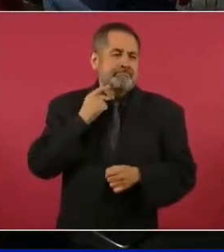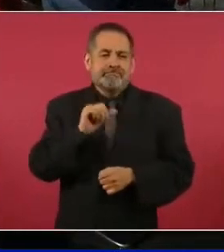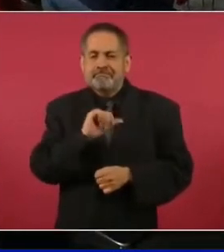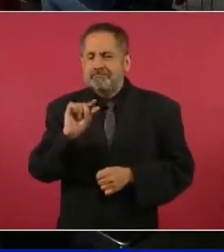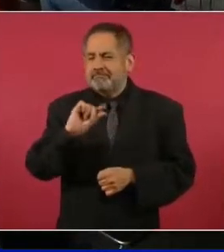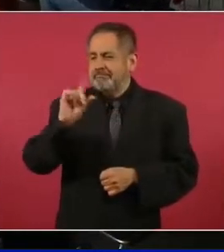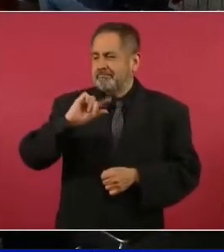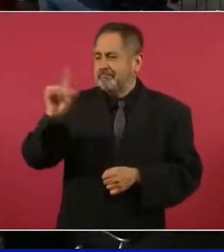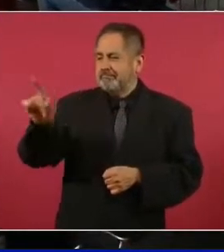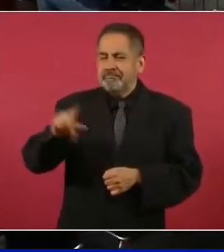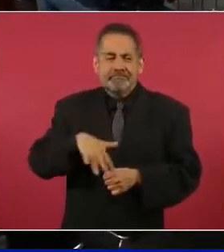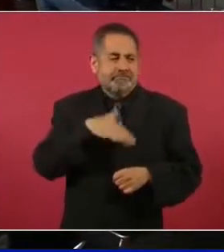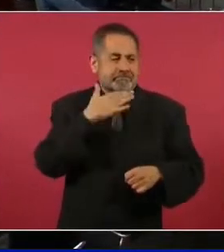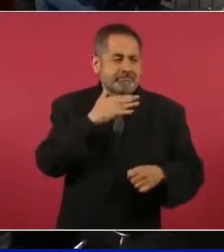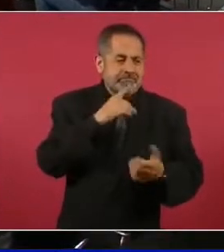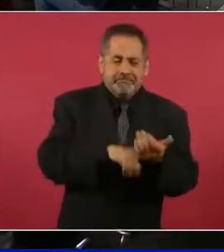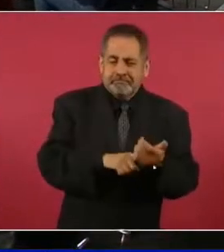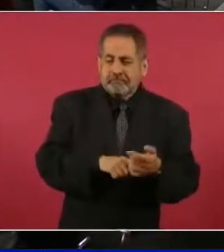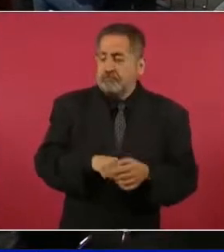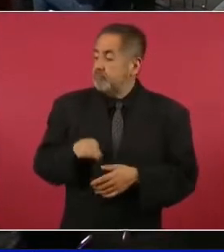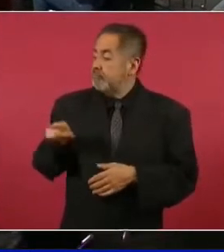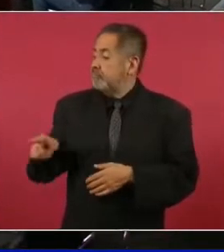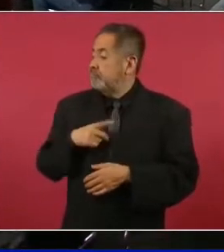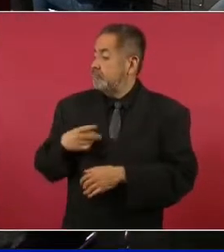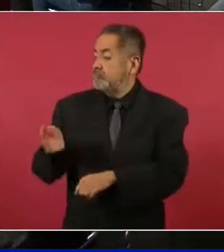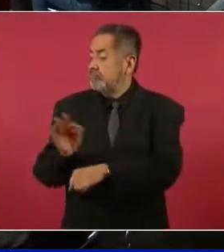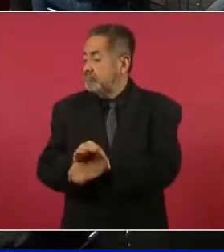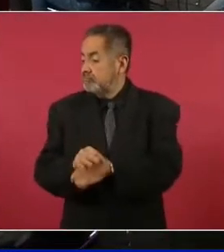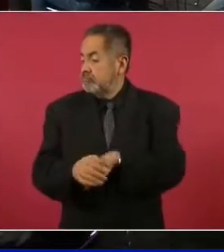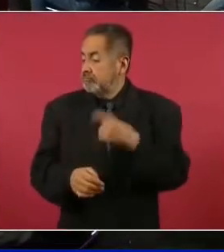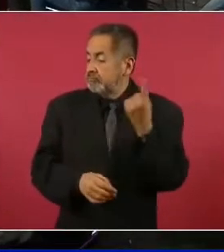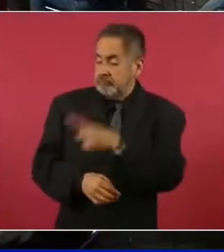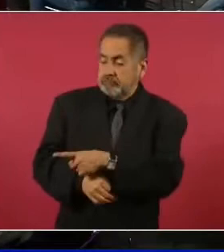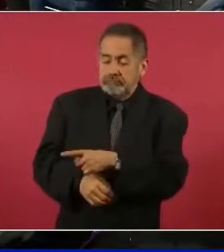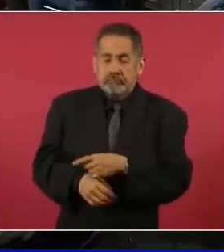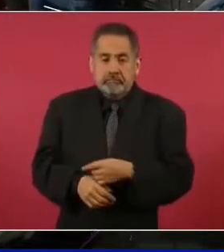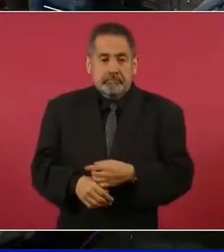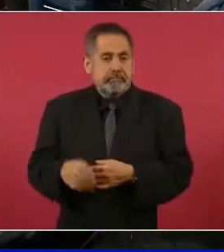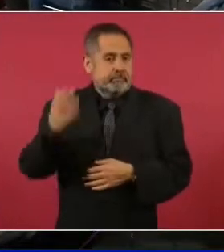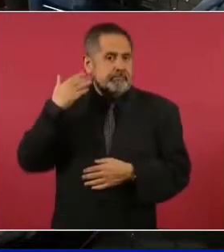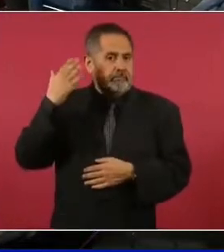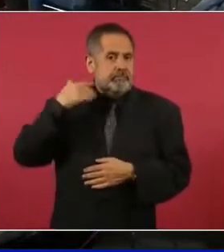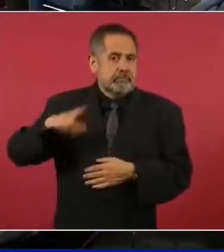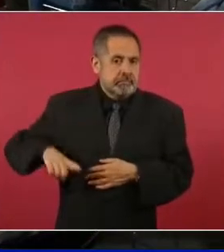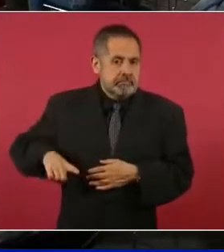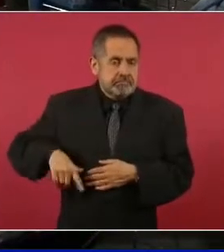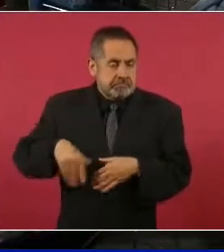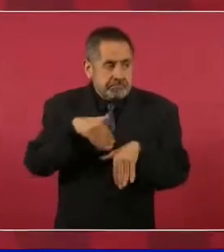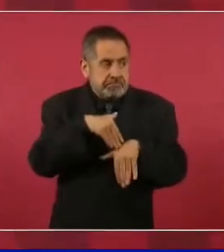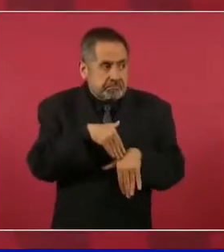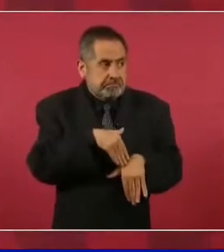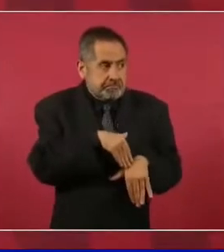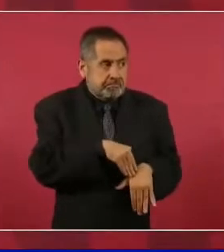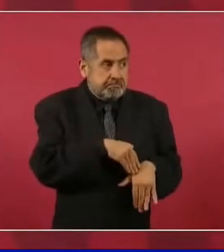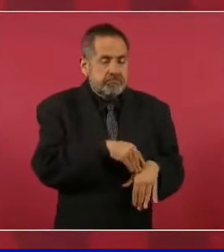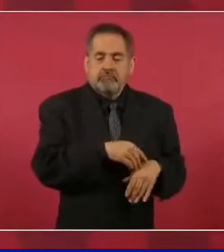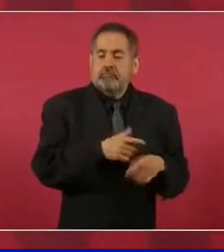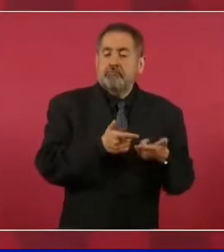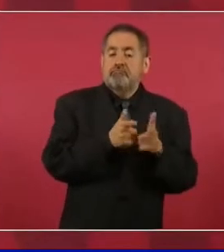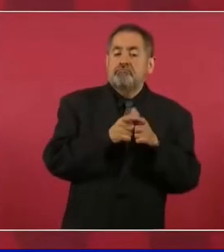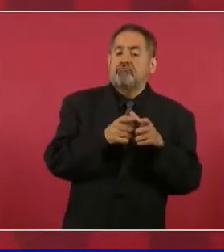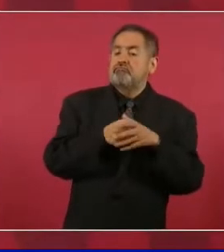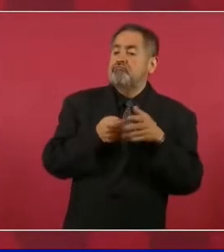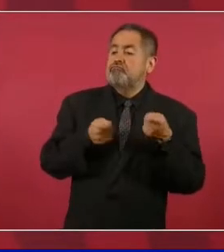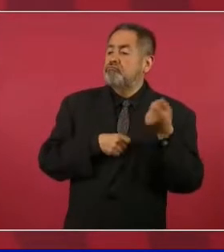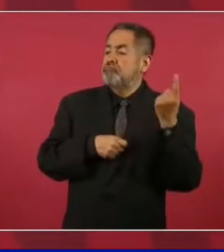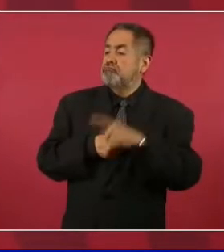El gobierno estaba secuestrado, estaba al servicio de las minorías, de la delincuencia,